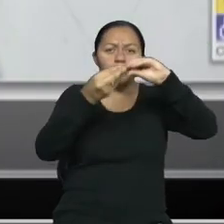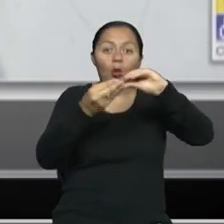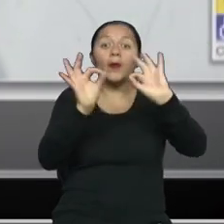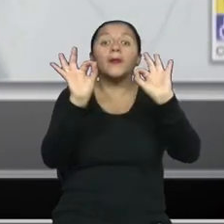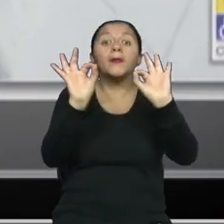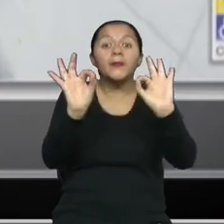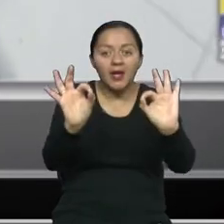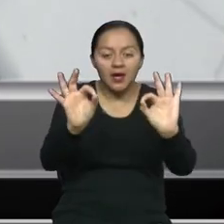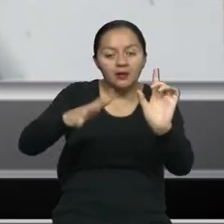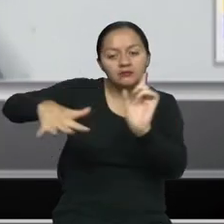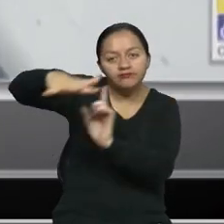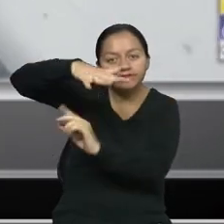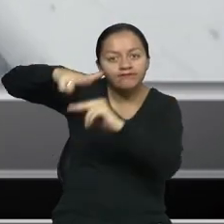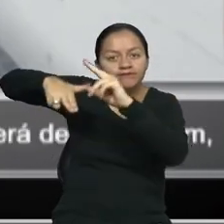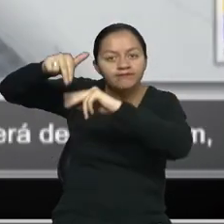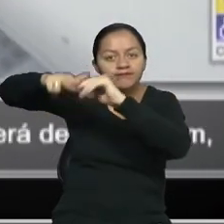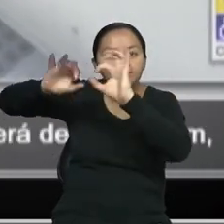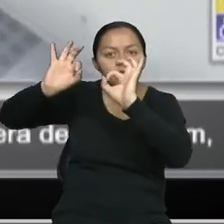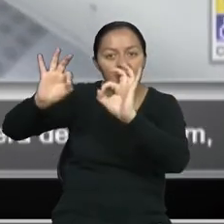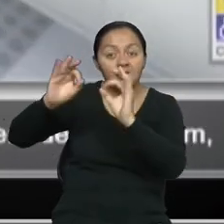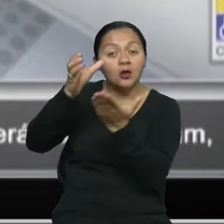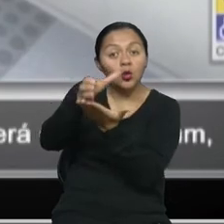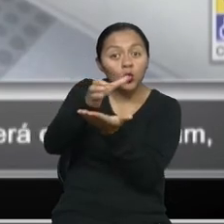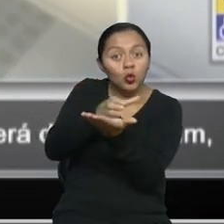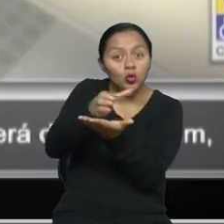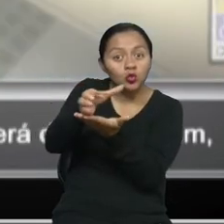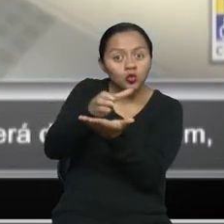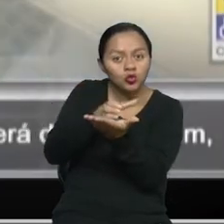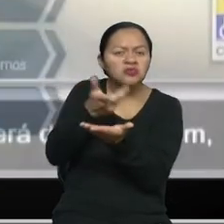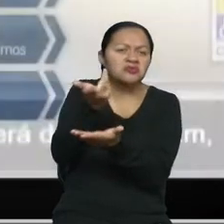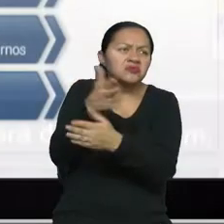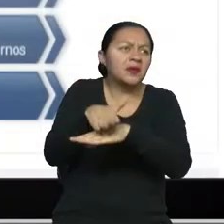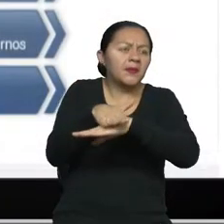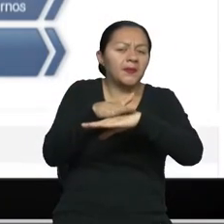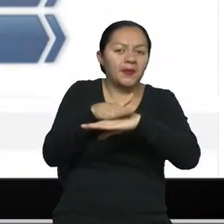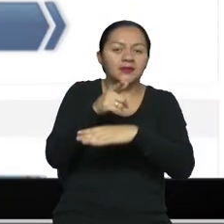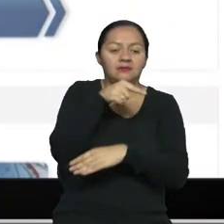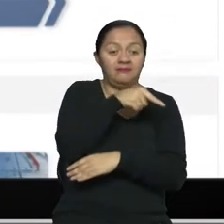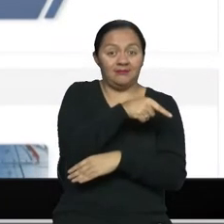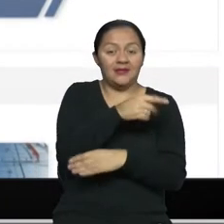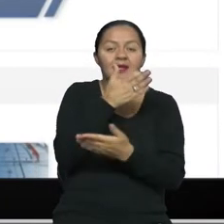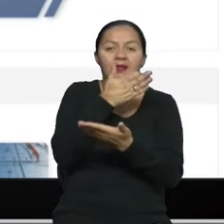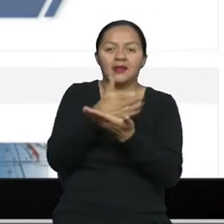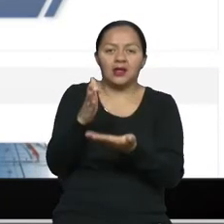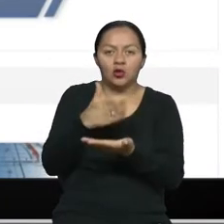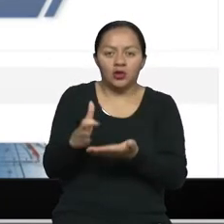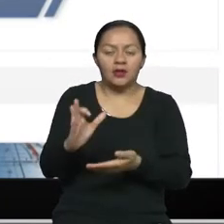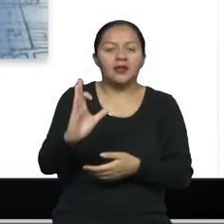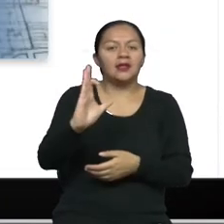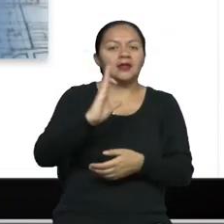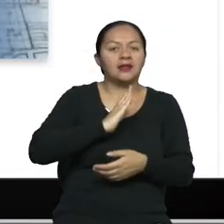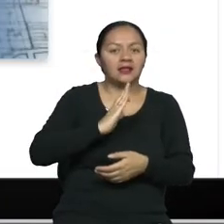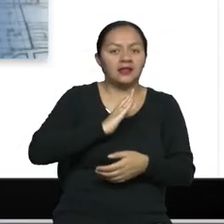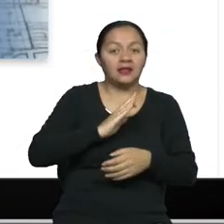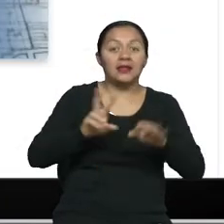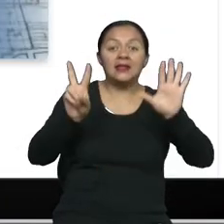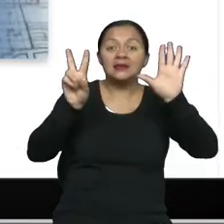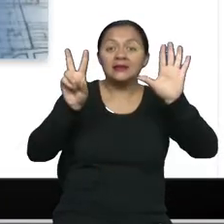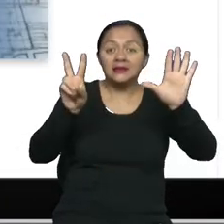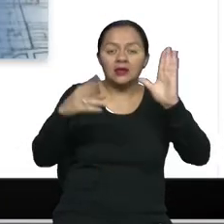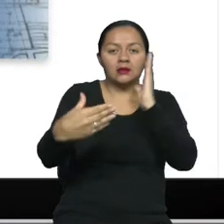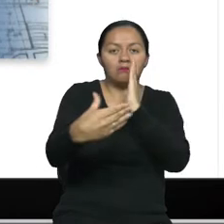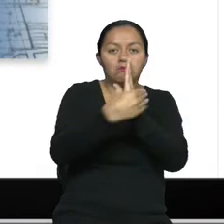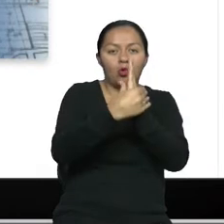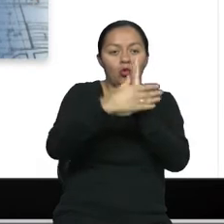los diferentes entornos. El curso virtual consta de una base teórica, técnica, con siete modelos que abordan los parámetros de